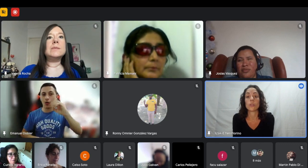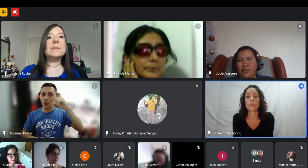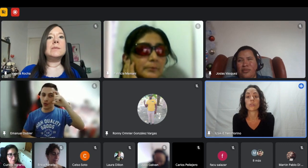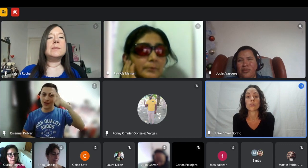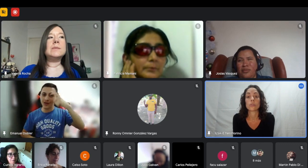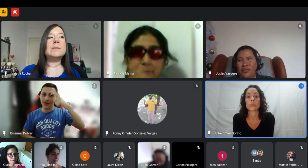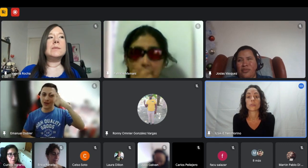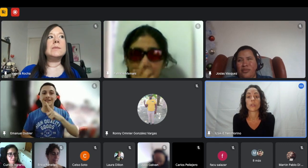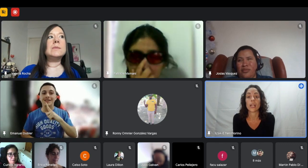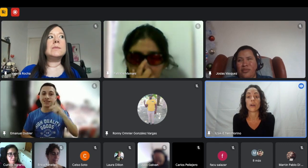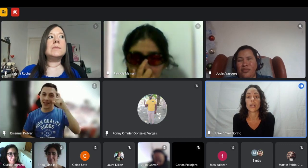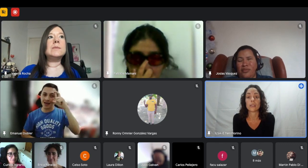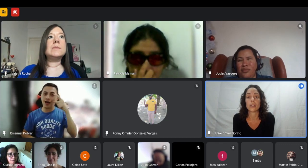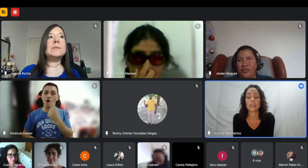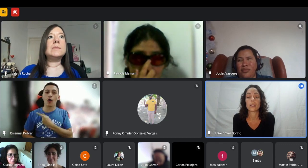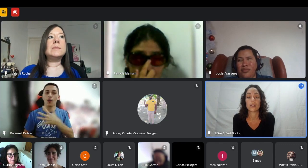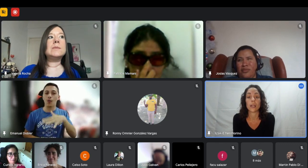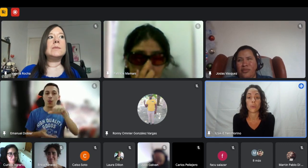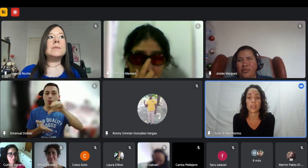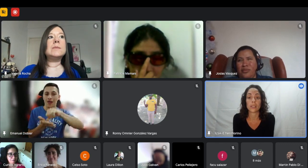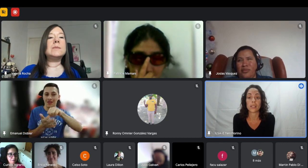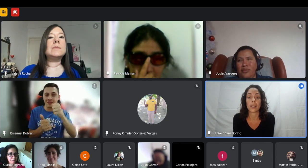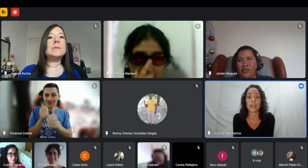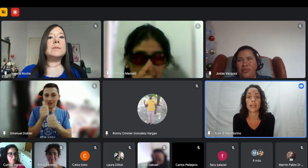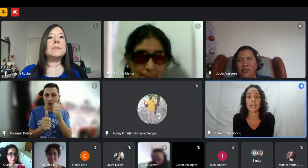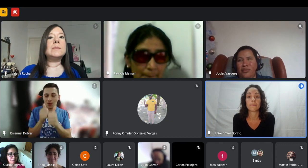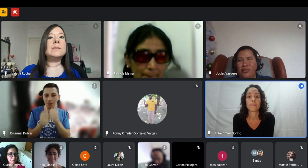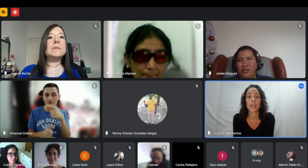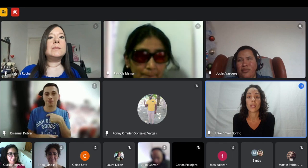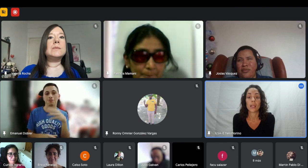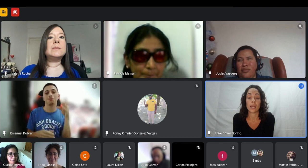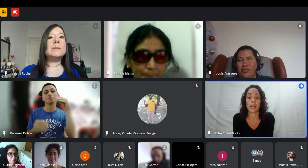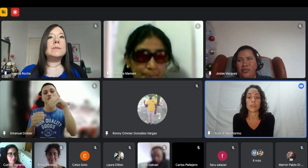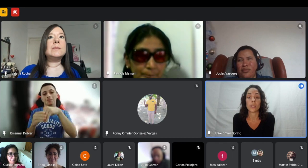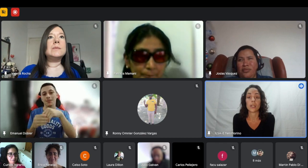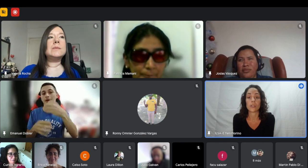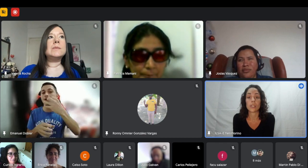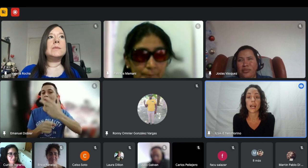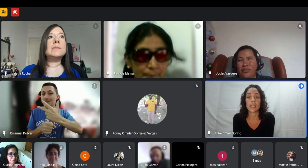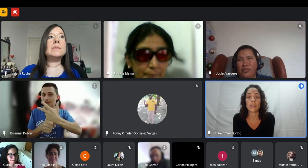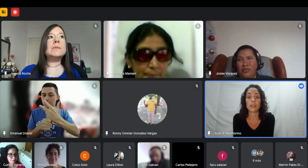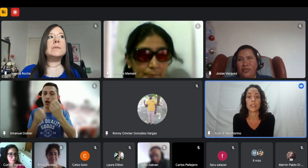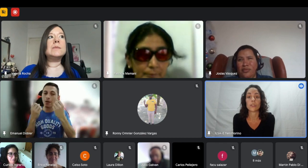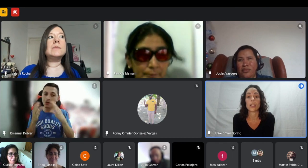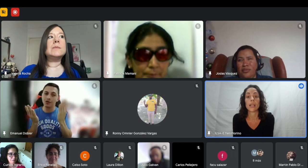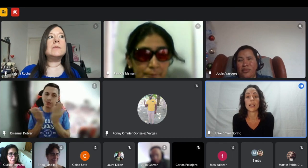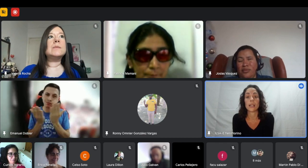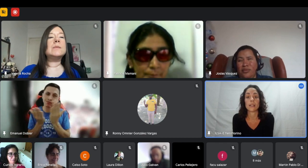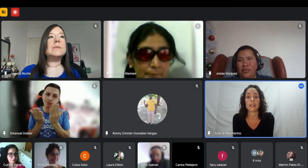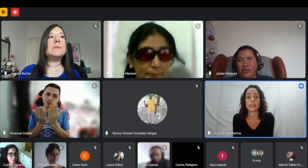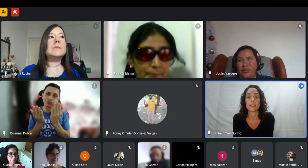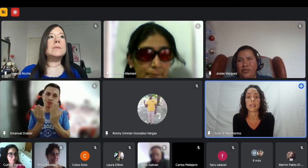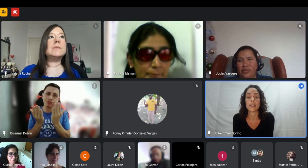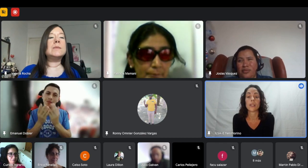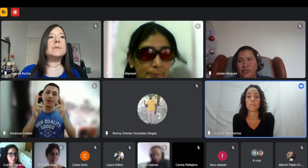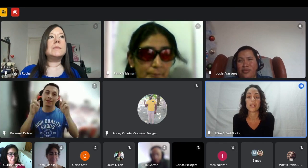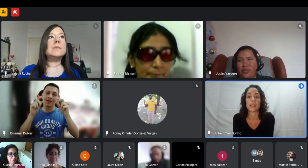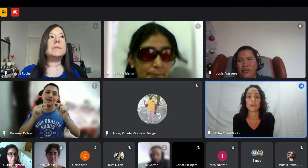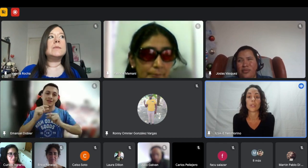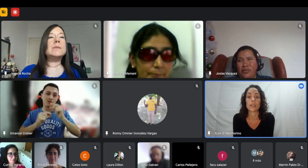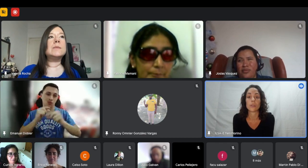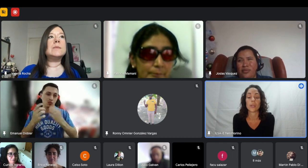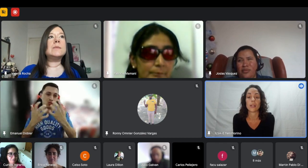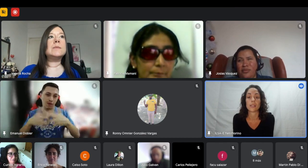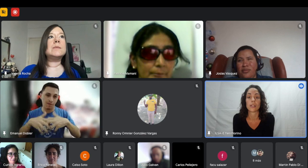instituto zona oeste encuentra esa carrera que es en la ciudad de rosario entonces él en ese terciario